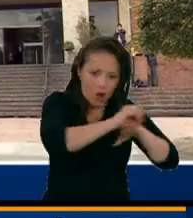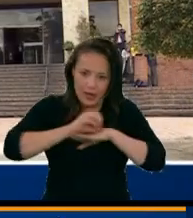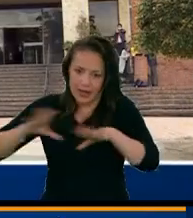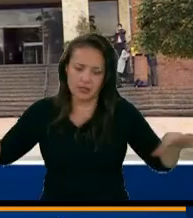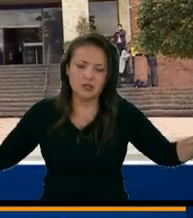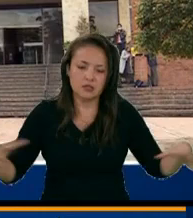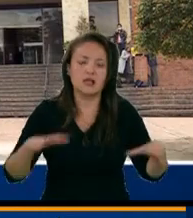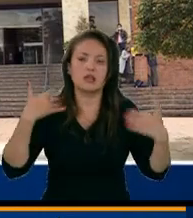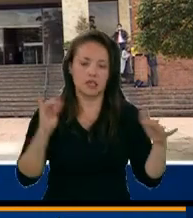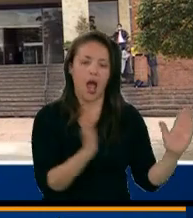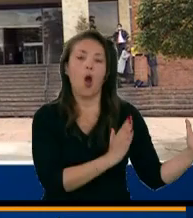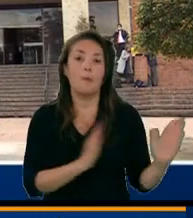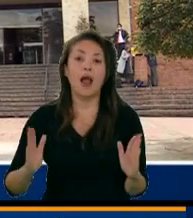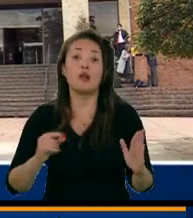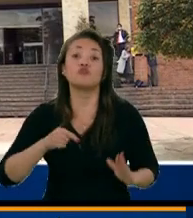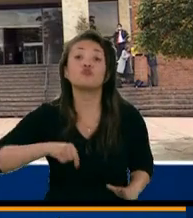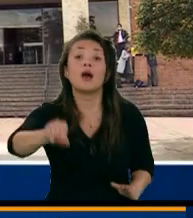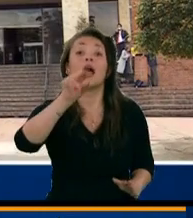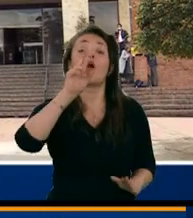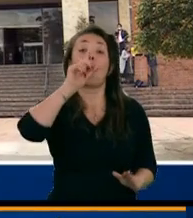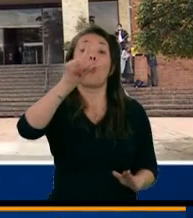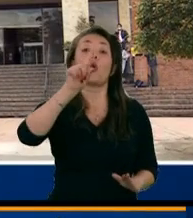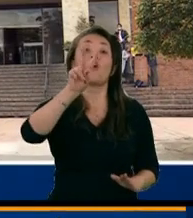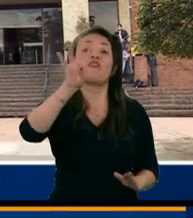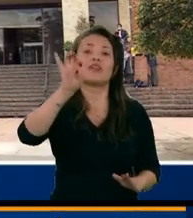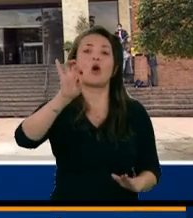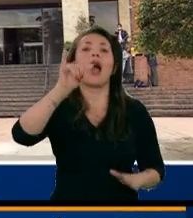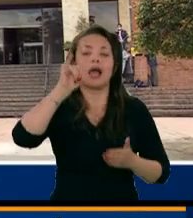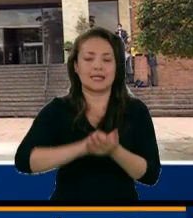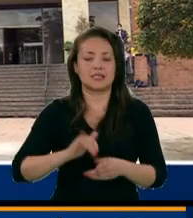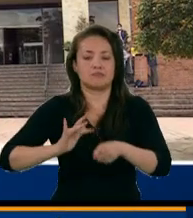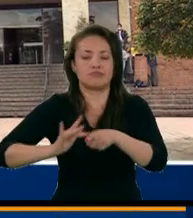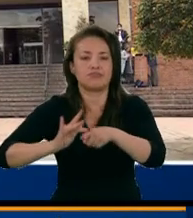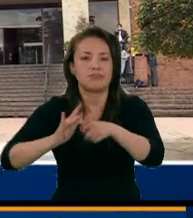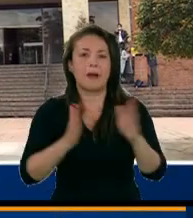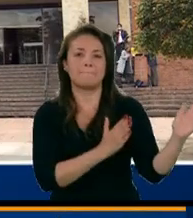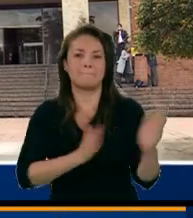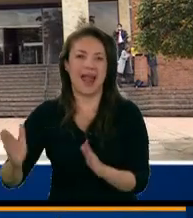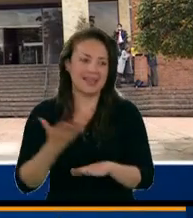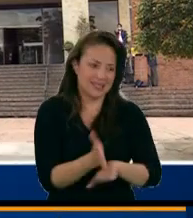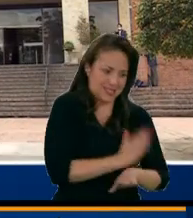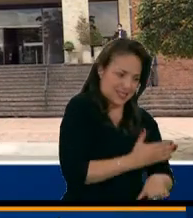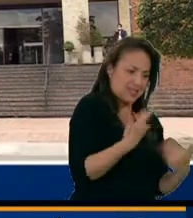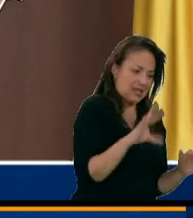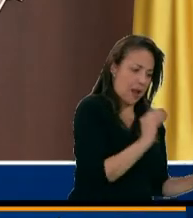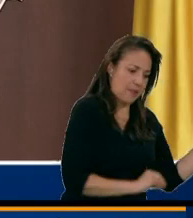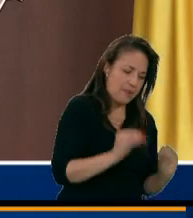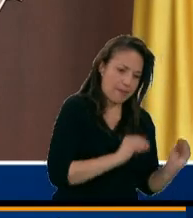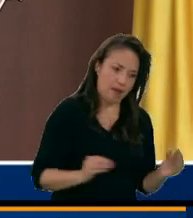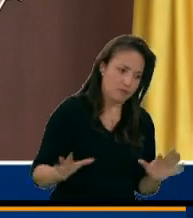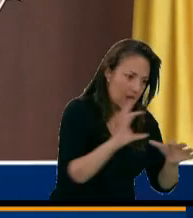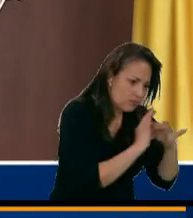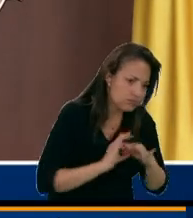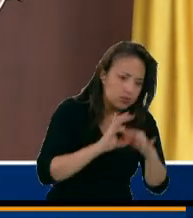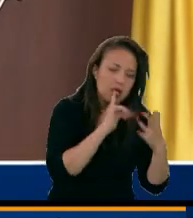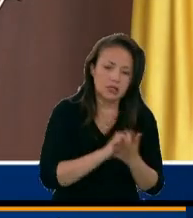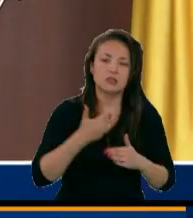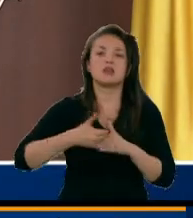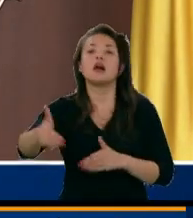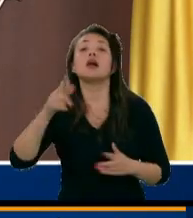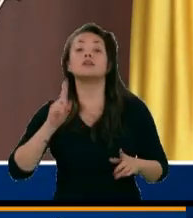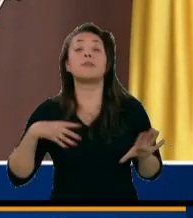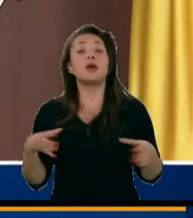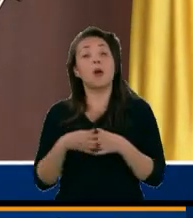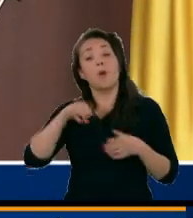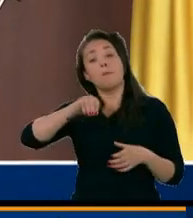de junio? La implementación de dicho plan. ¿Qué hemos visto nosotros? La Unidad Nacional de Protección ha venido haciendo